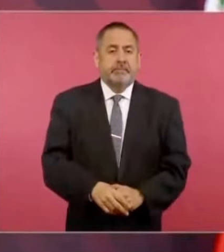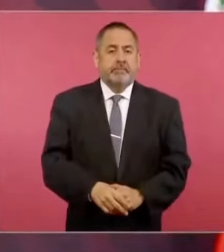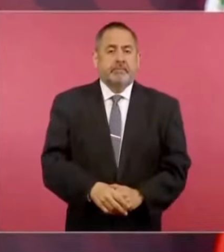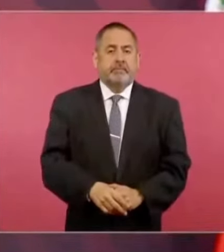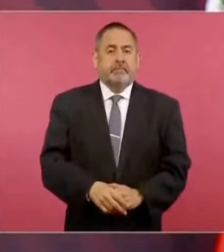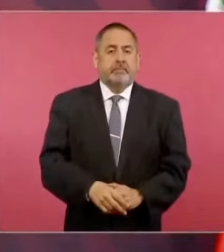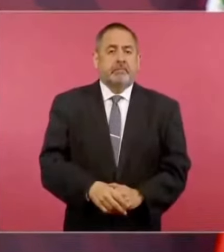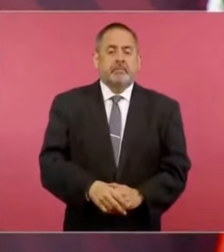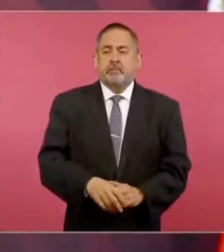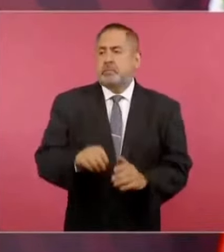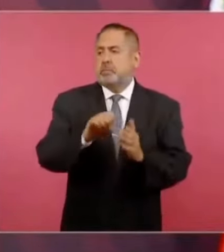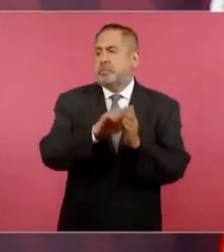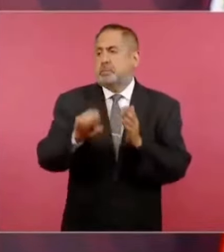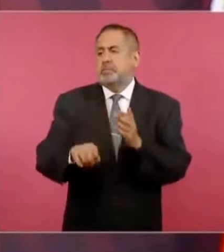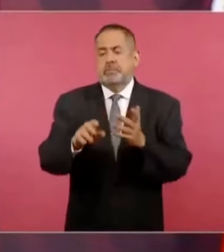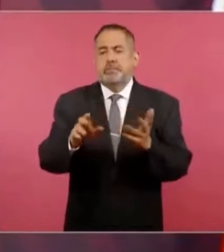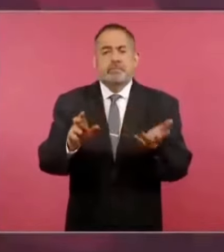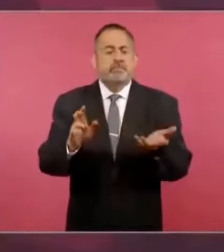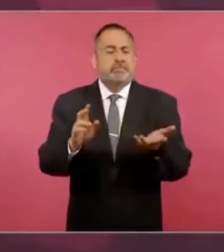Por ejemplo,